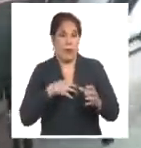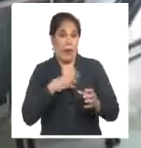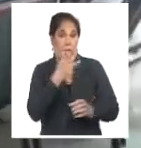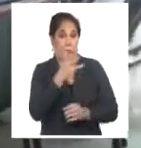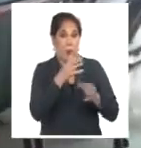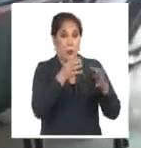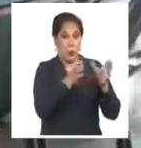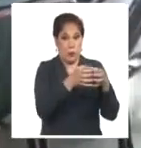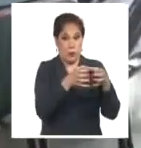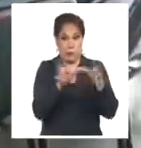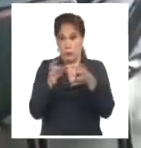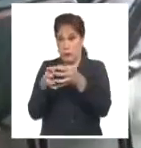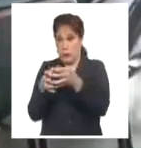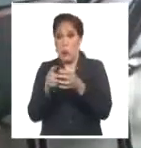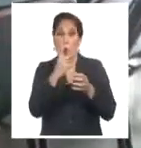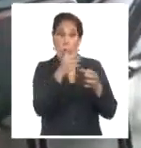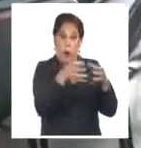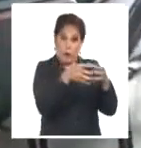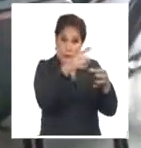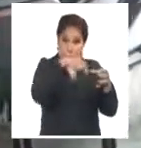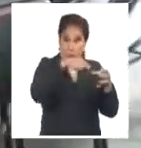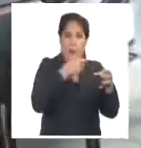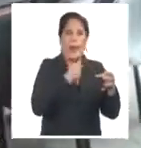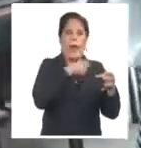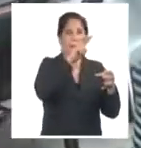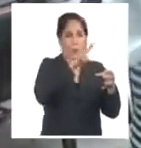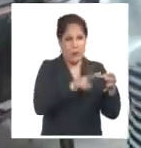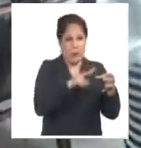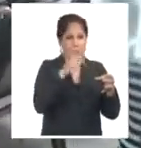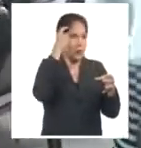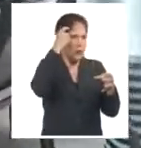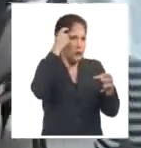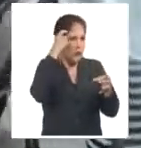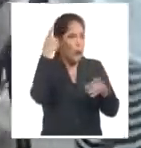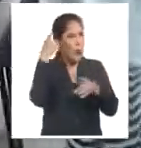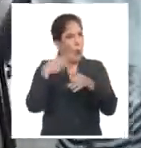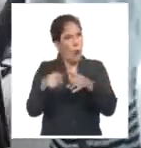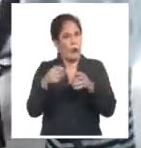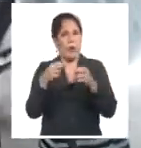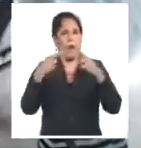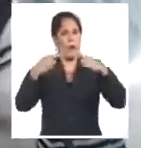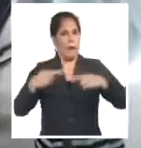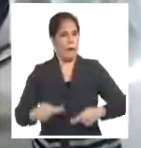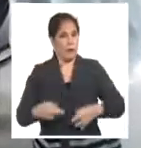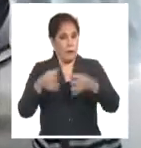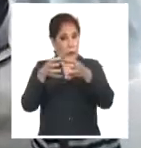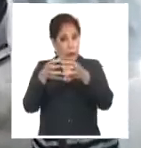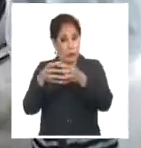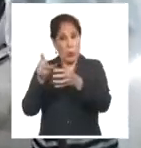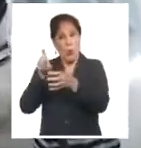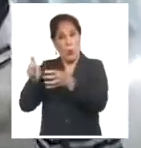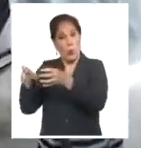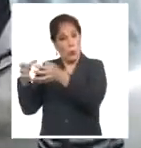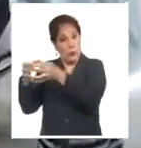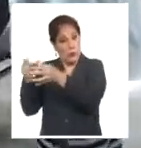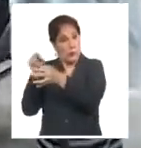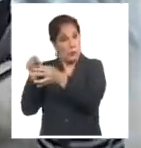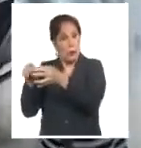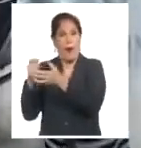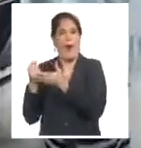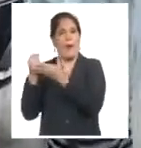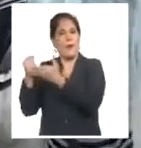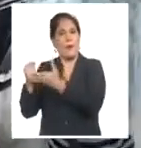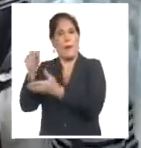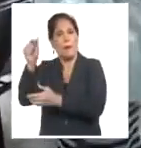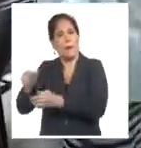módulos, uno de pesquisa, otro de evaluación cognitiva, una fase de rehabilitación y el cuarto módulo va dirigido a ayudar a los